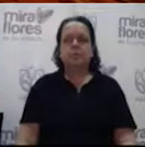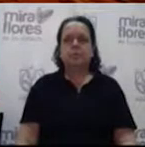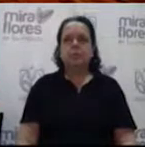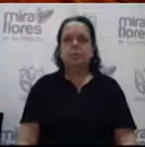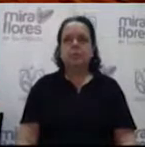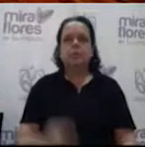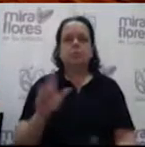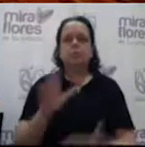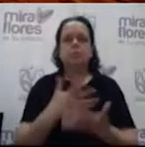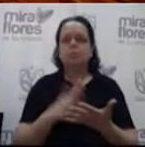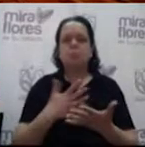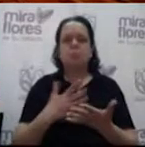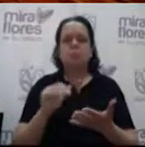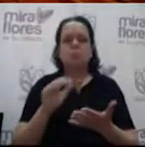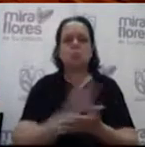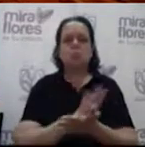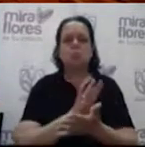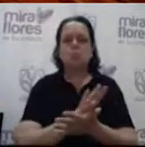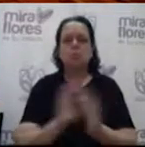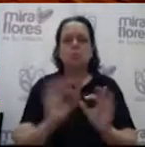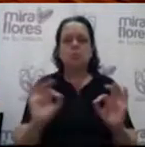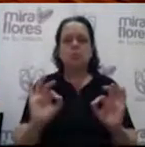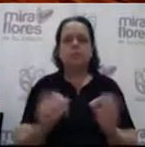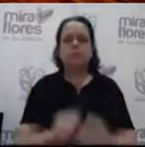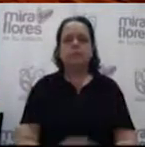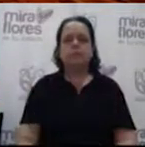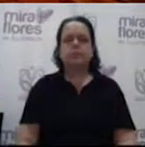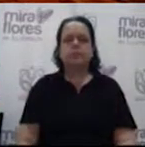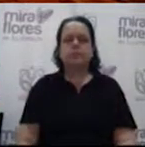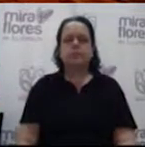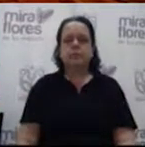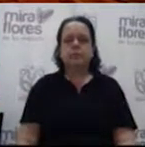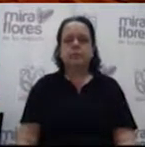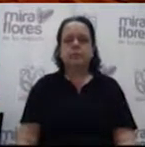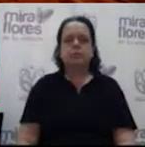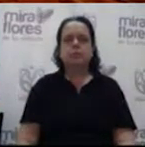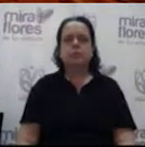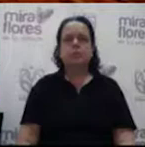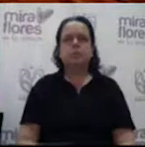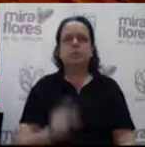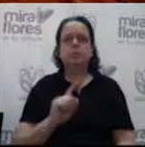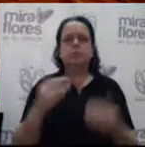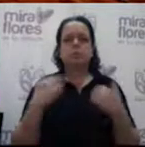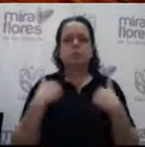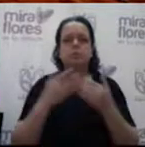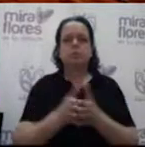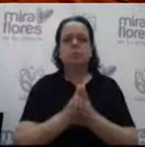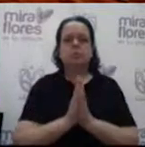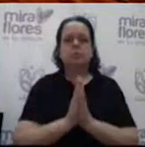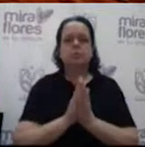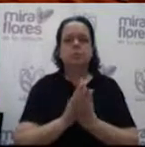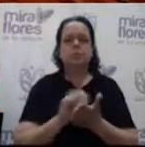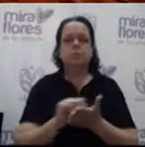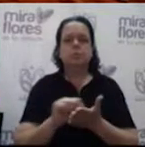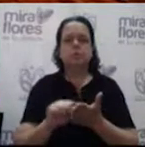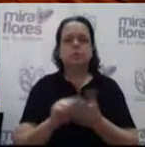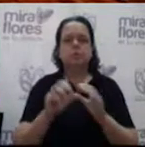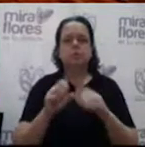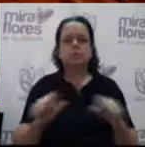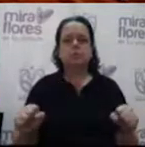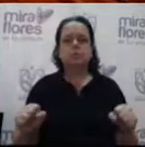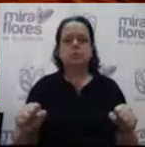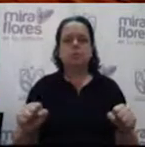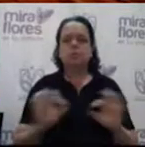señor alcalde, no hay ningún documento que dar cuenta al Consejo Municipal. No tenemos ningún pedido por escrito en Secretaría General, tampoco.